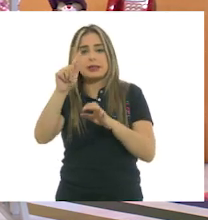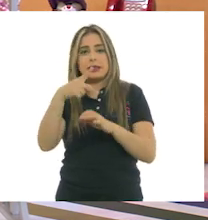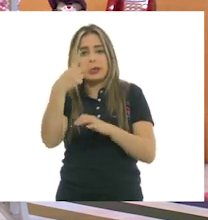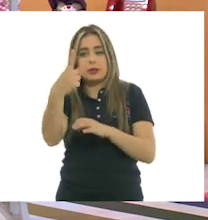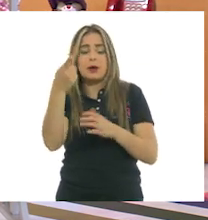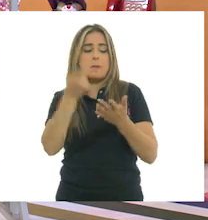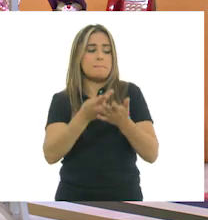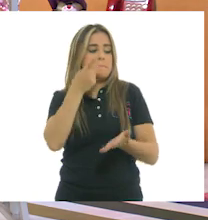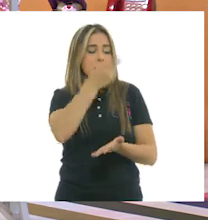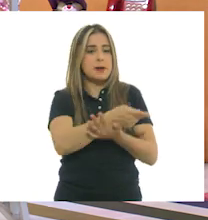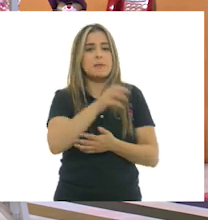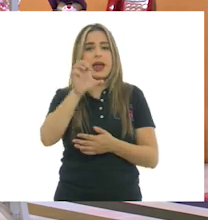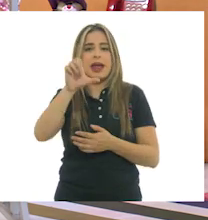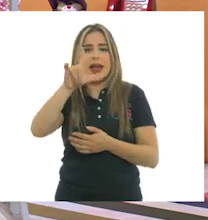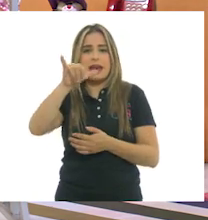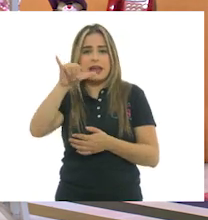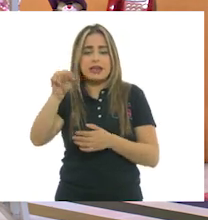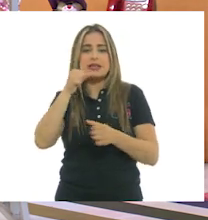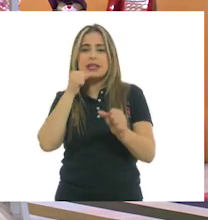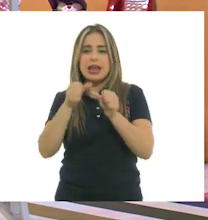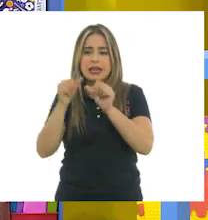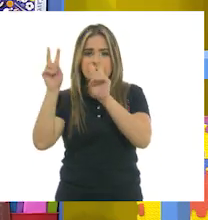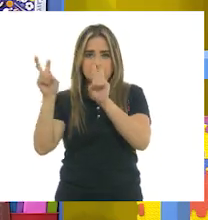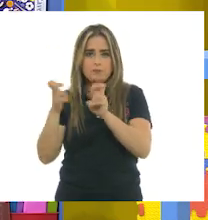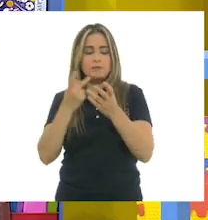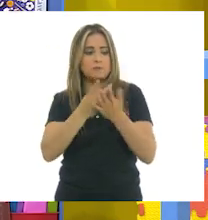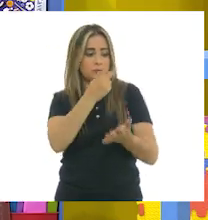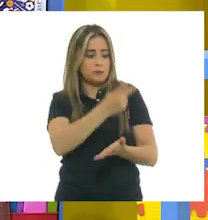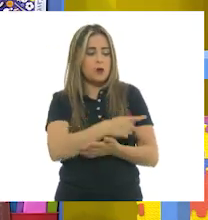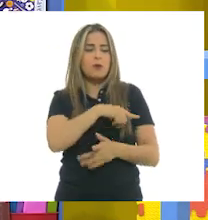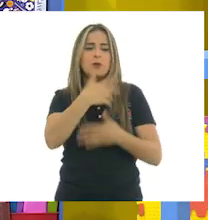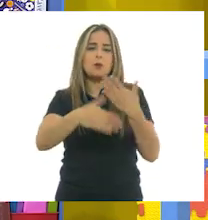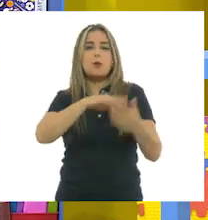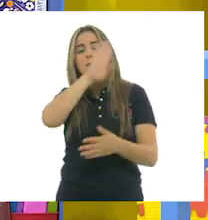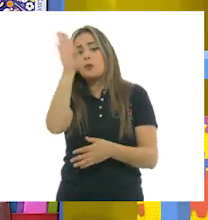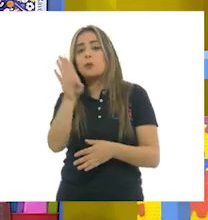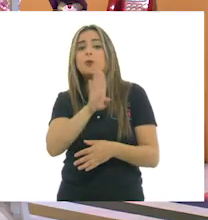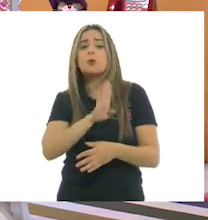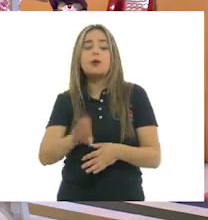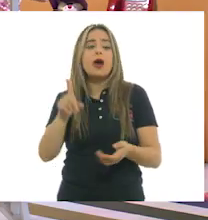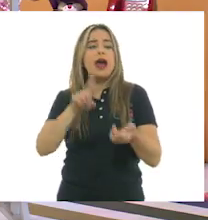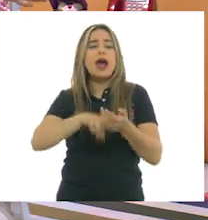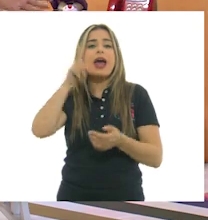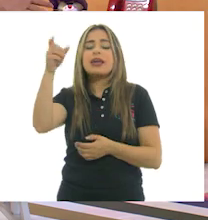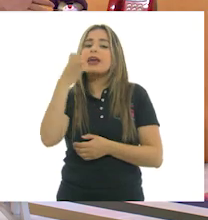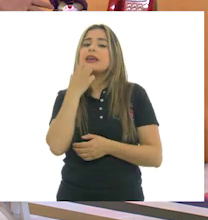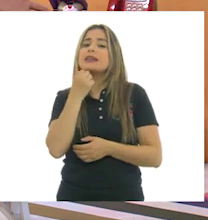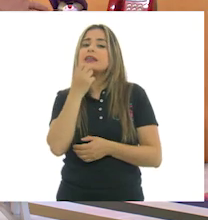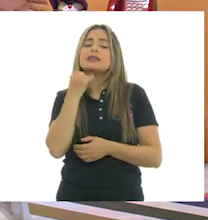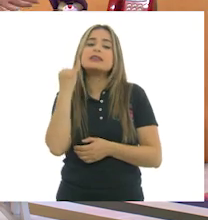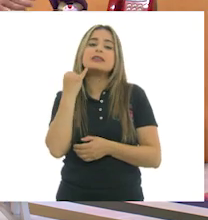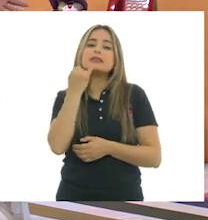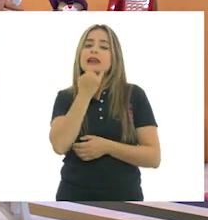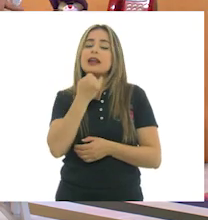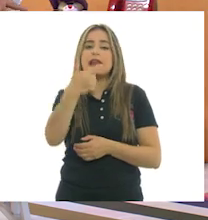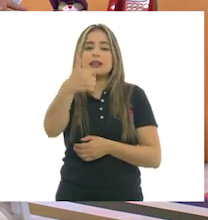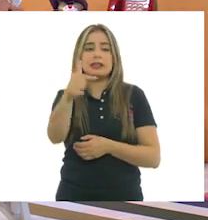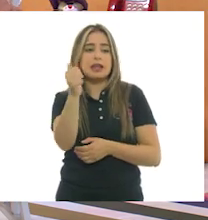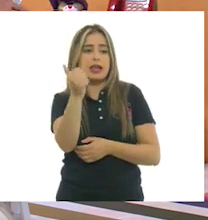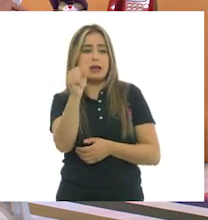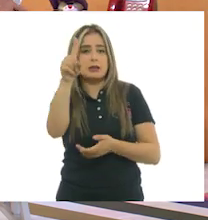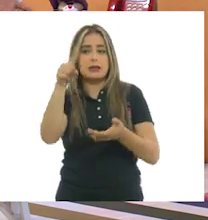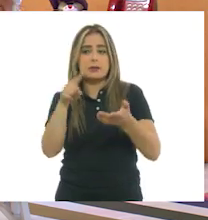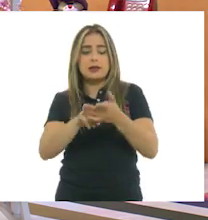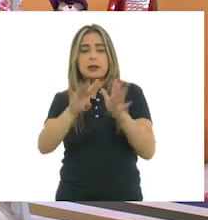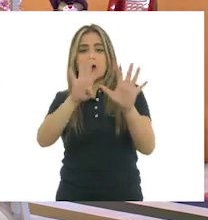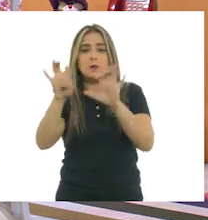el premio Elías Uransky de Letras. Murió en Tel Aviv, Israel, el 7 de agosto de 1974,